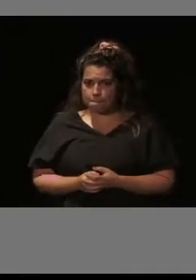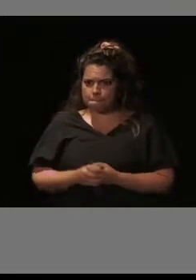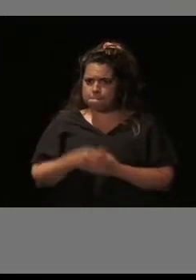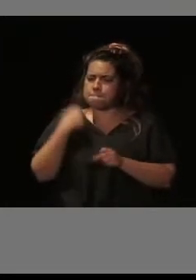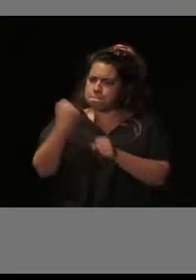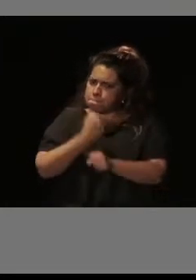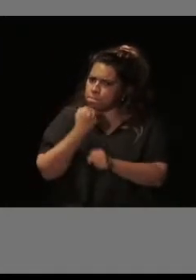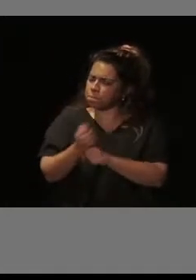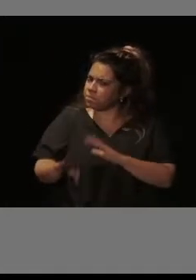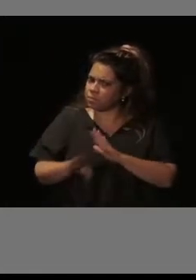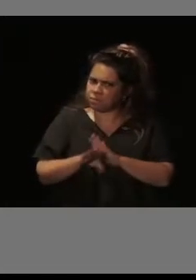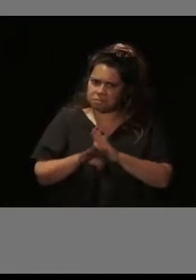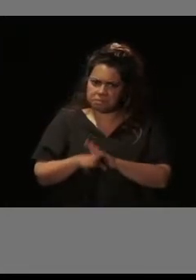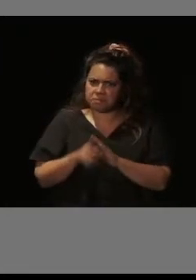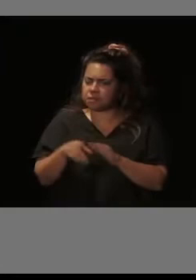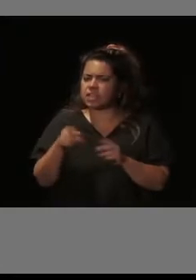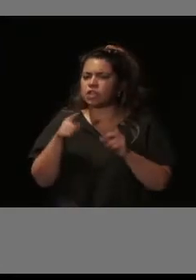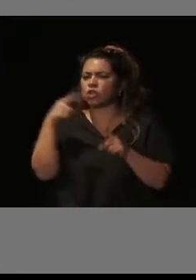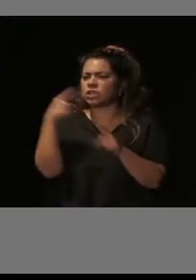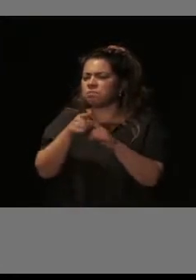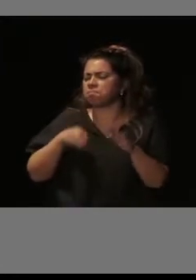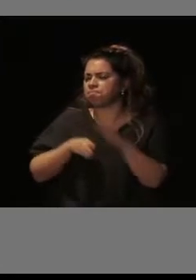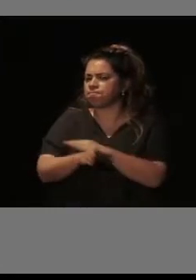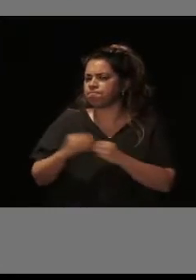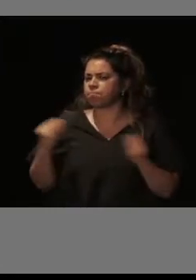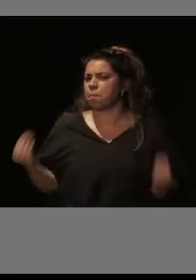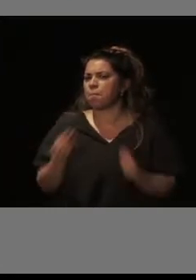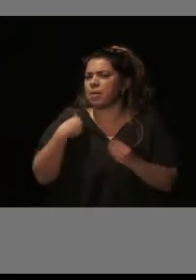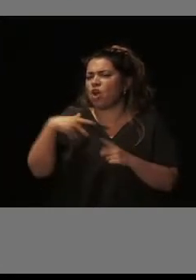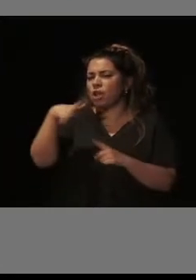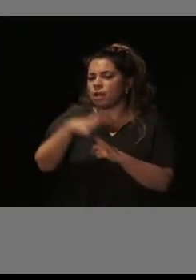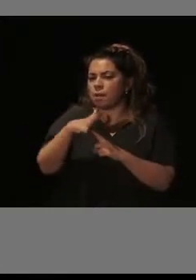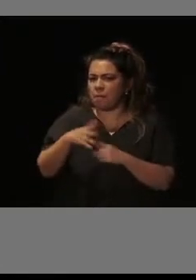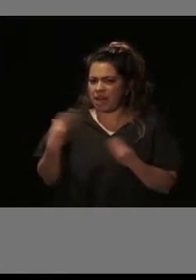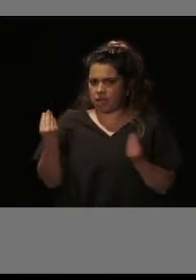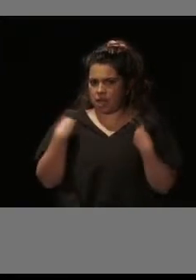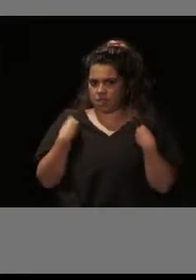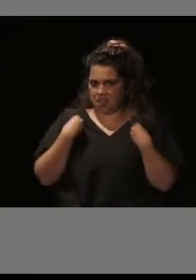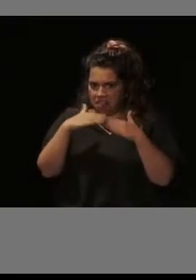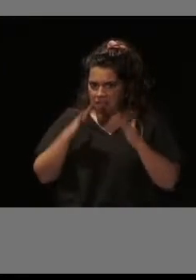trabajando para mejorar la accesibilidad de nuestro parque residencial. Muchas gracias.